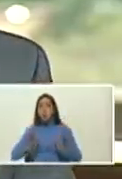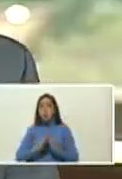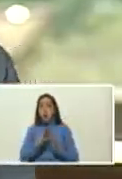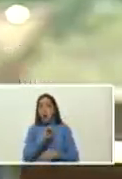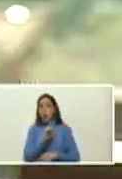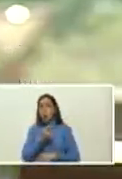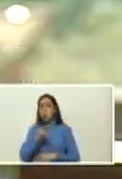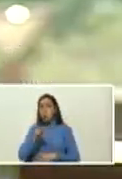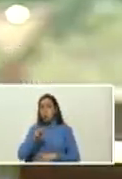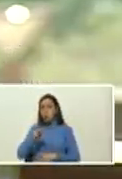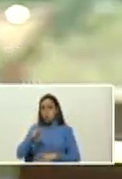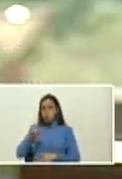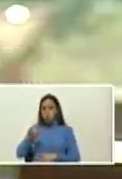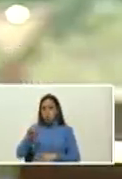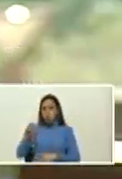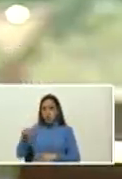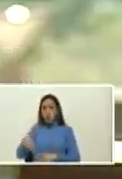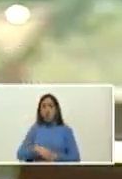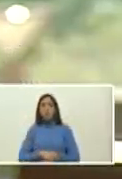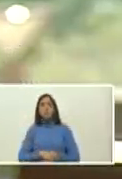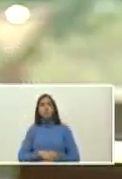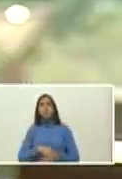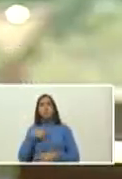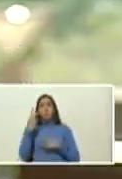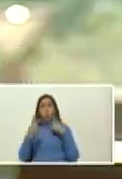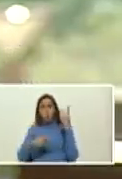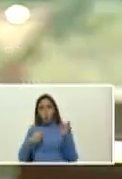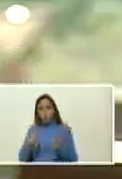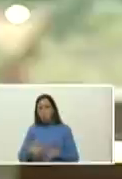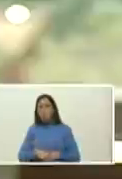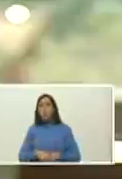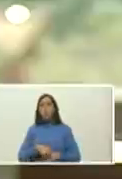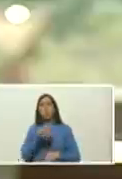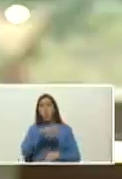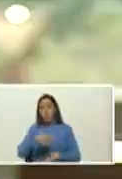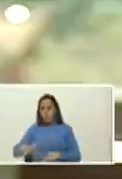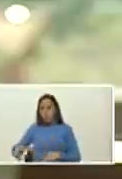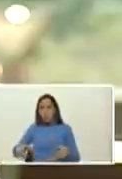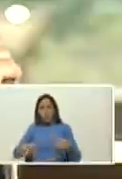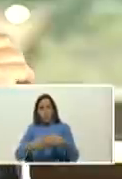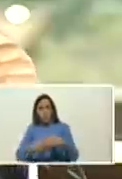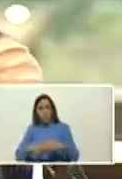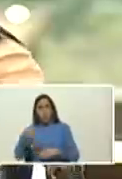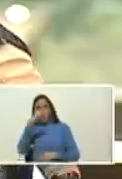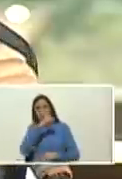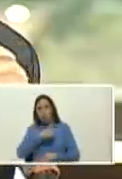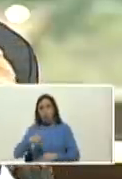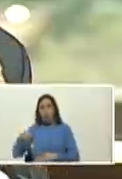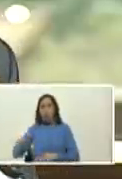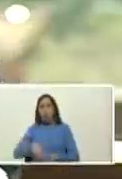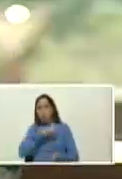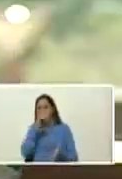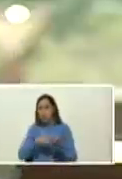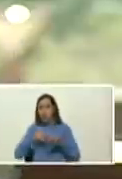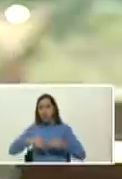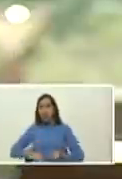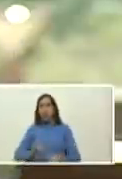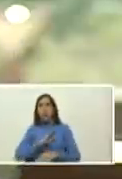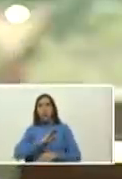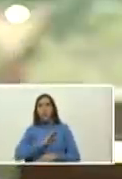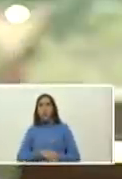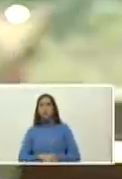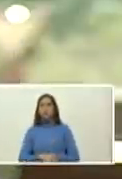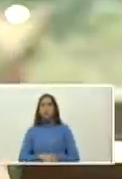donde está el guaguancó de colores que llevan los compañeros del grupo Madera 100% San Agustín en fin